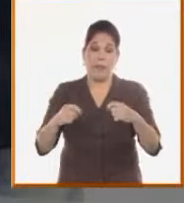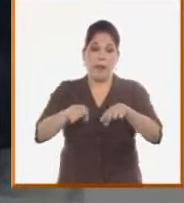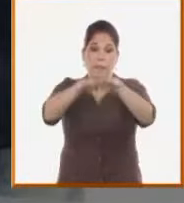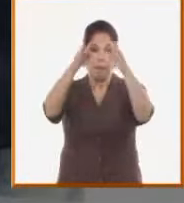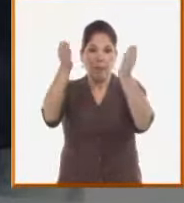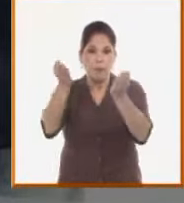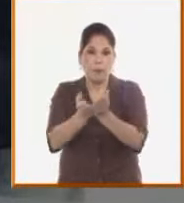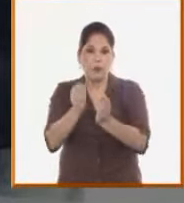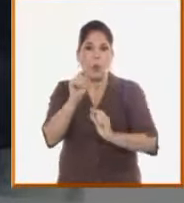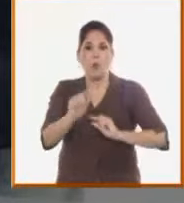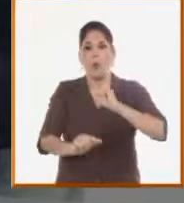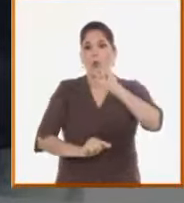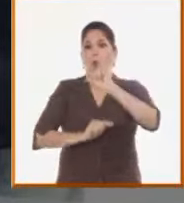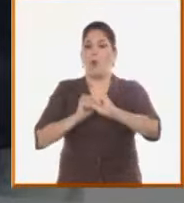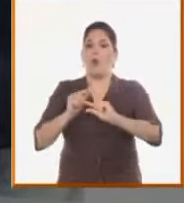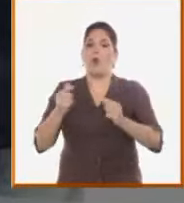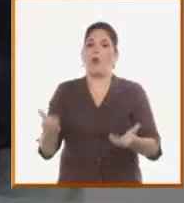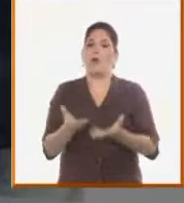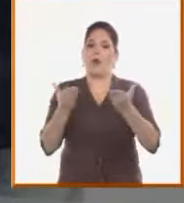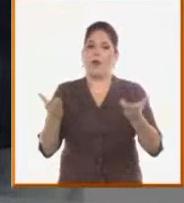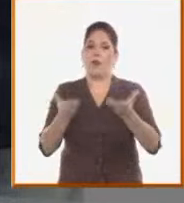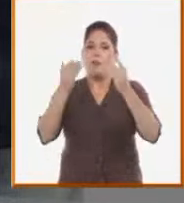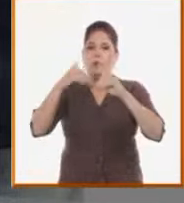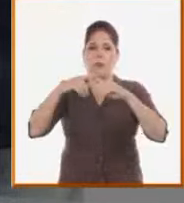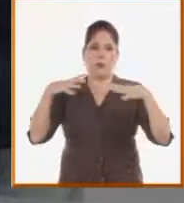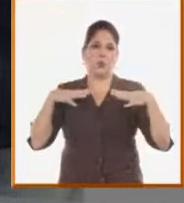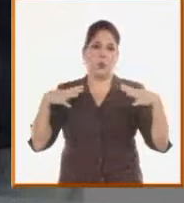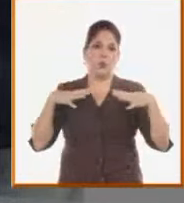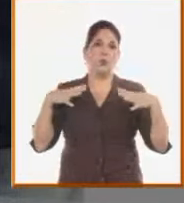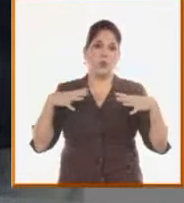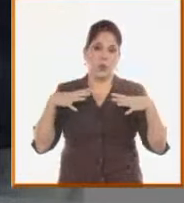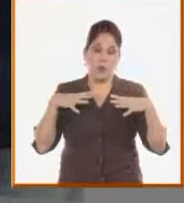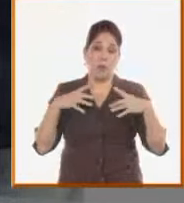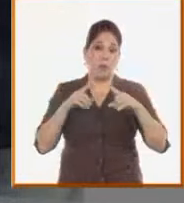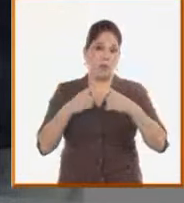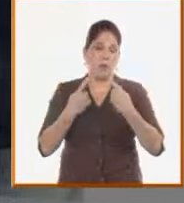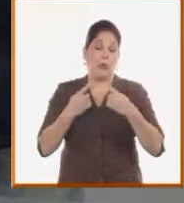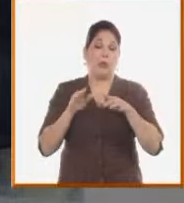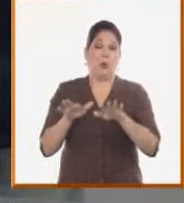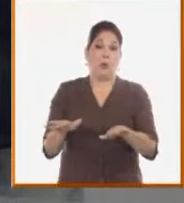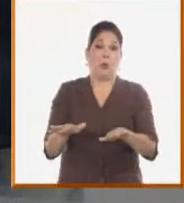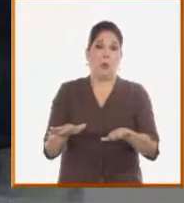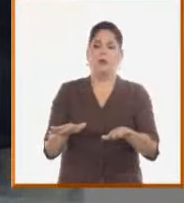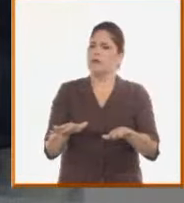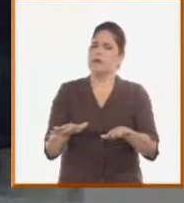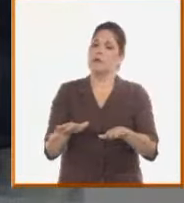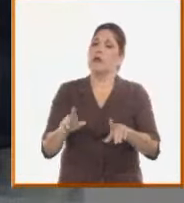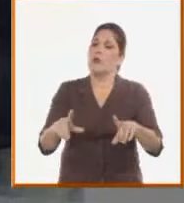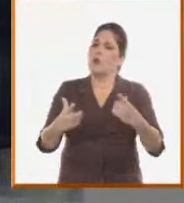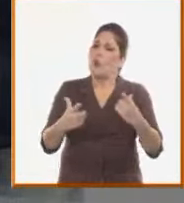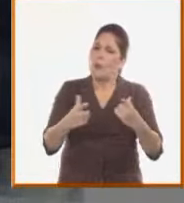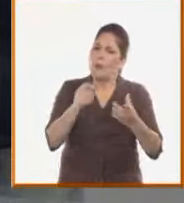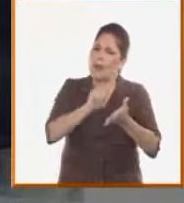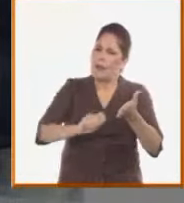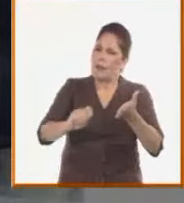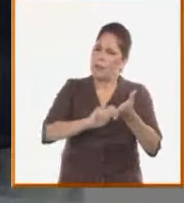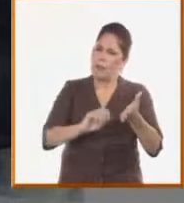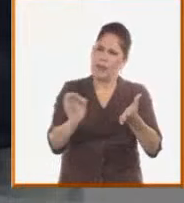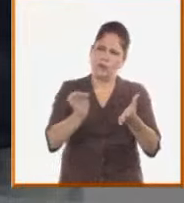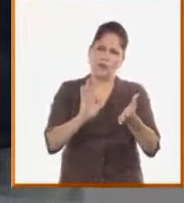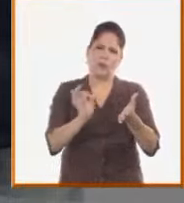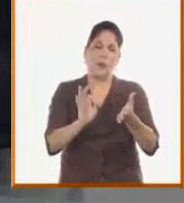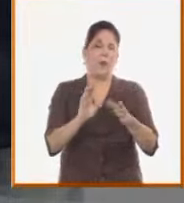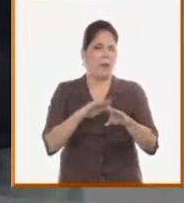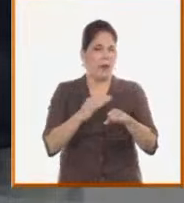se está recuperando turísticamente. Por suerte para todos, la actividad no va a cumplir todos los pronósticos que se hicieron de que